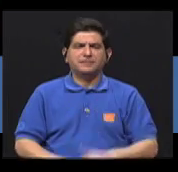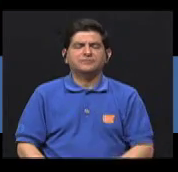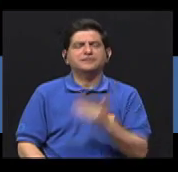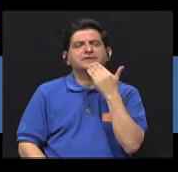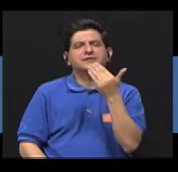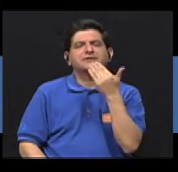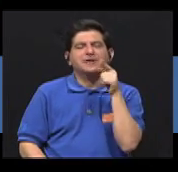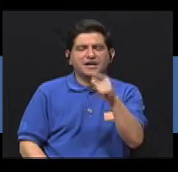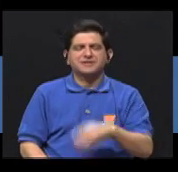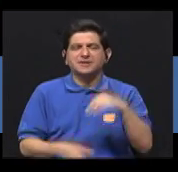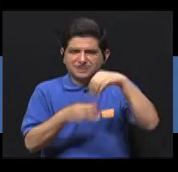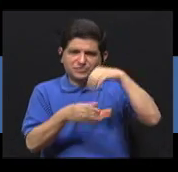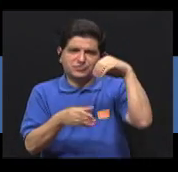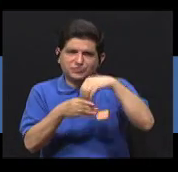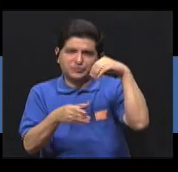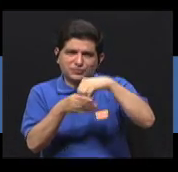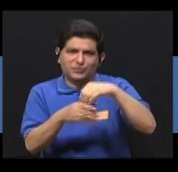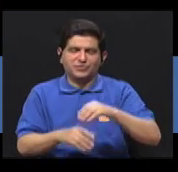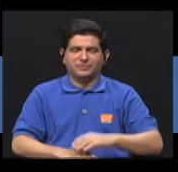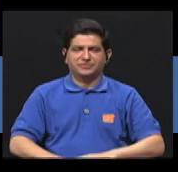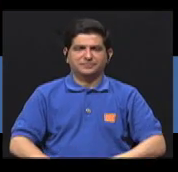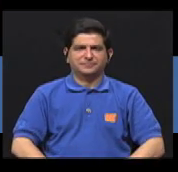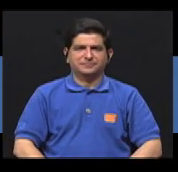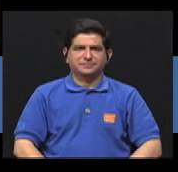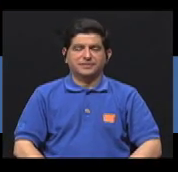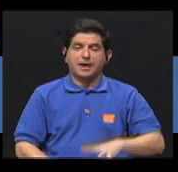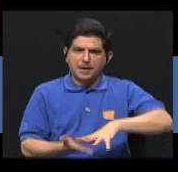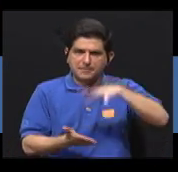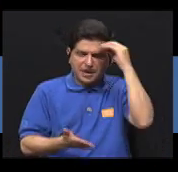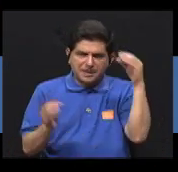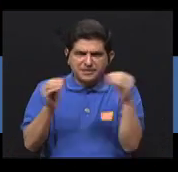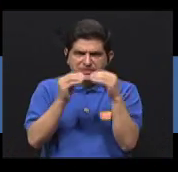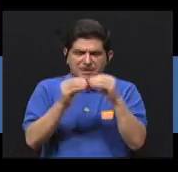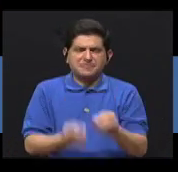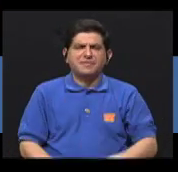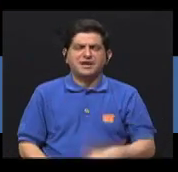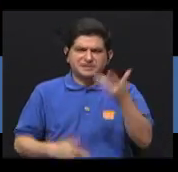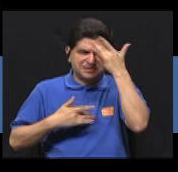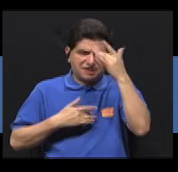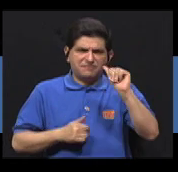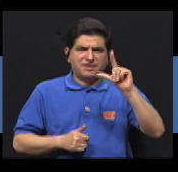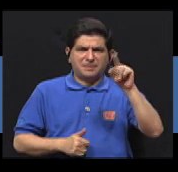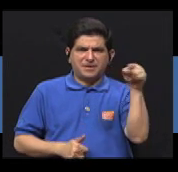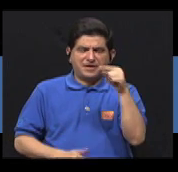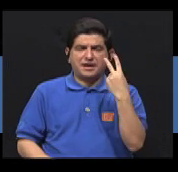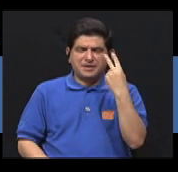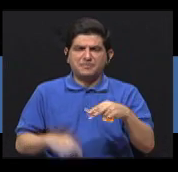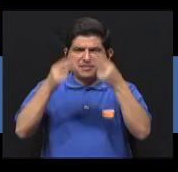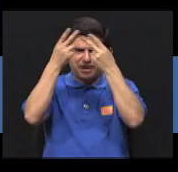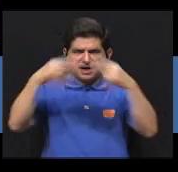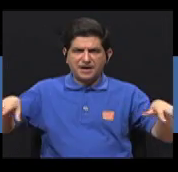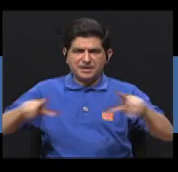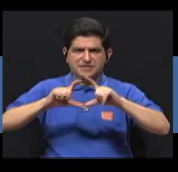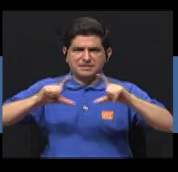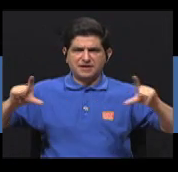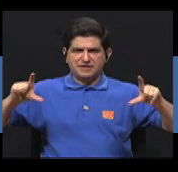Gracias por su contribución. Para aprender más sobre el Alzheimer, visite la página web www